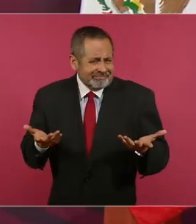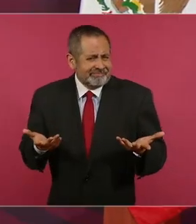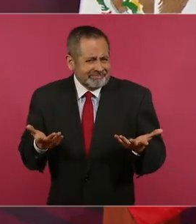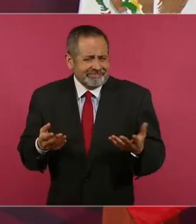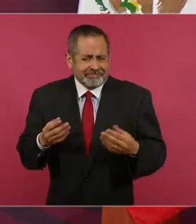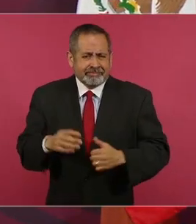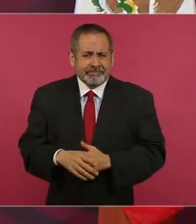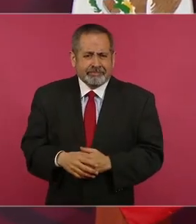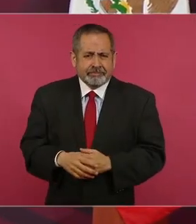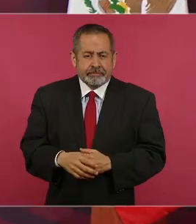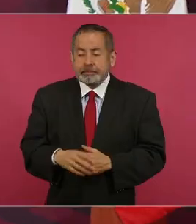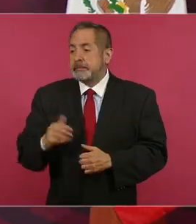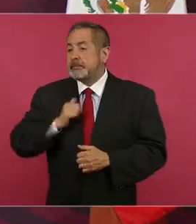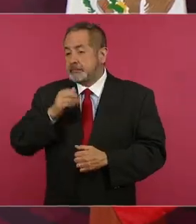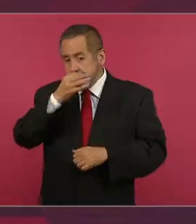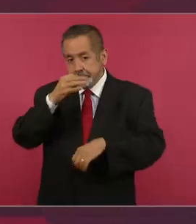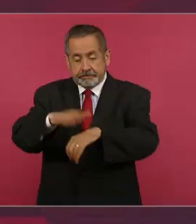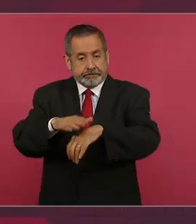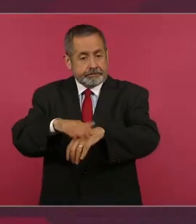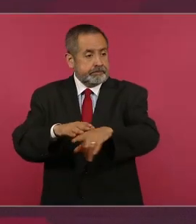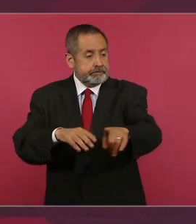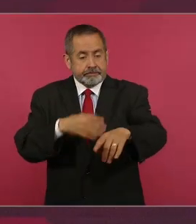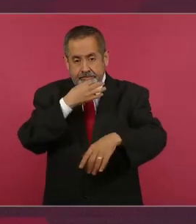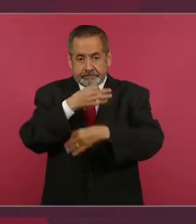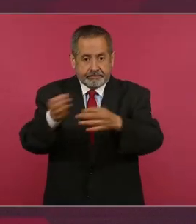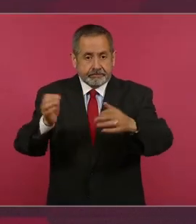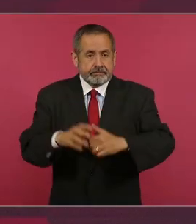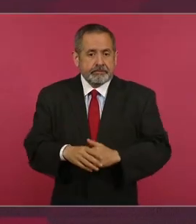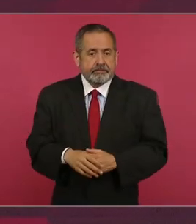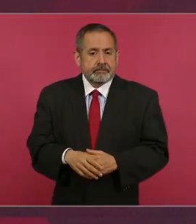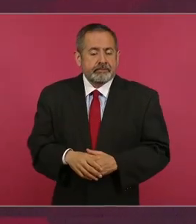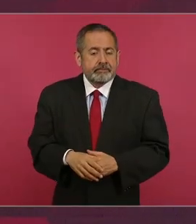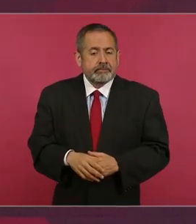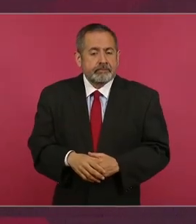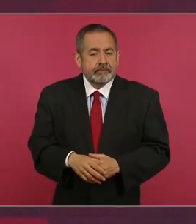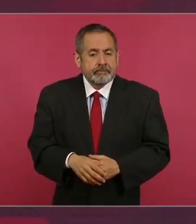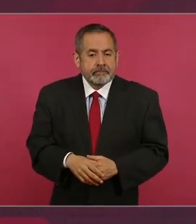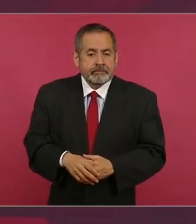Aquí aprovecho para decir que ojalá